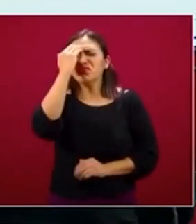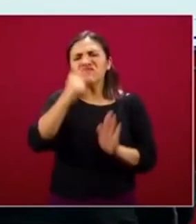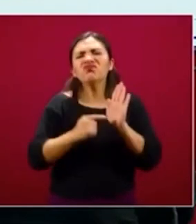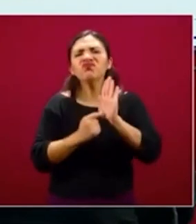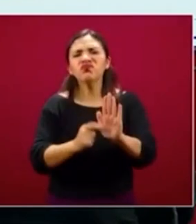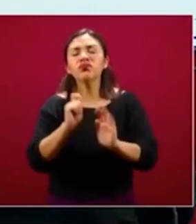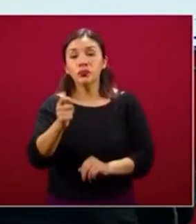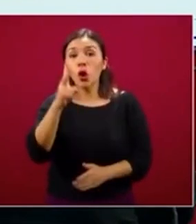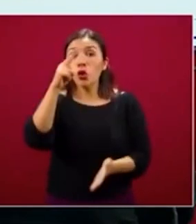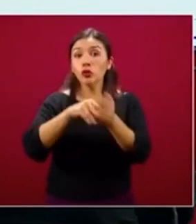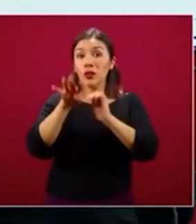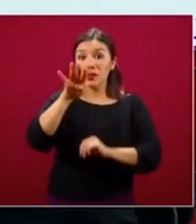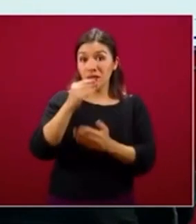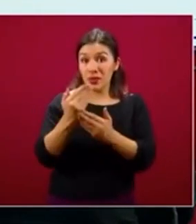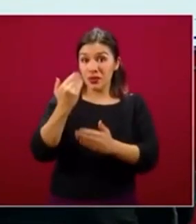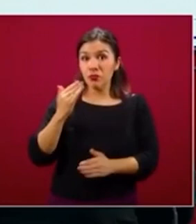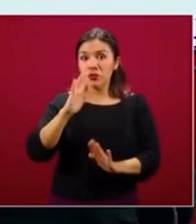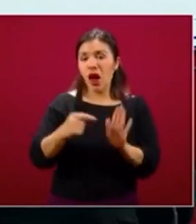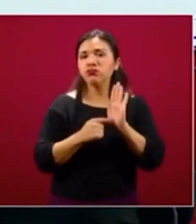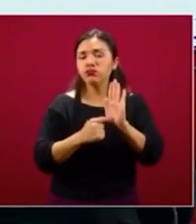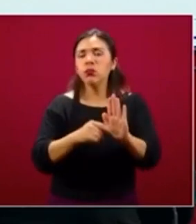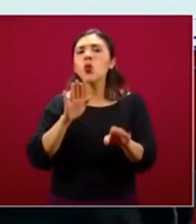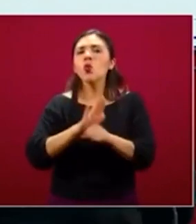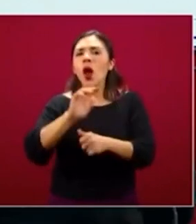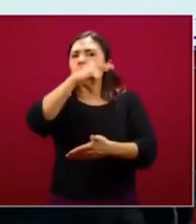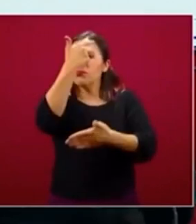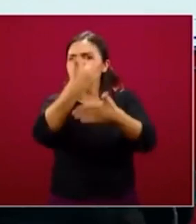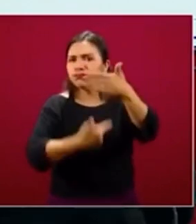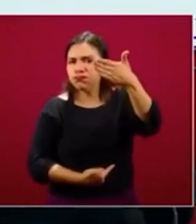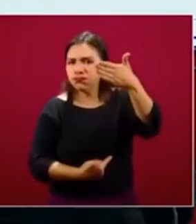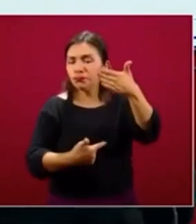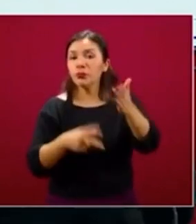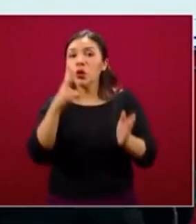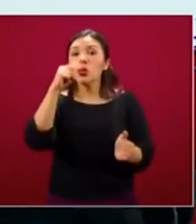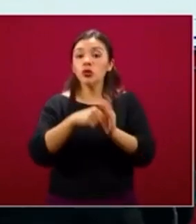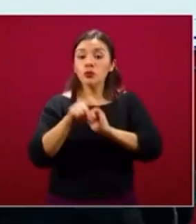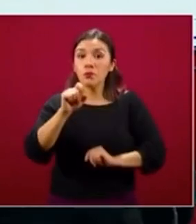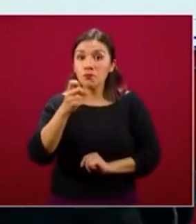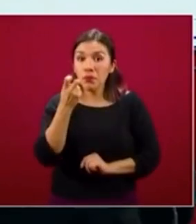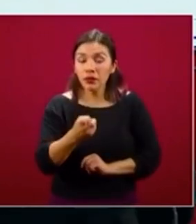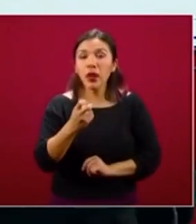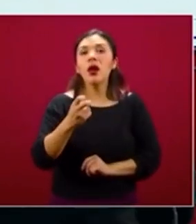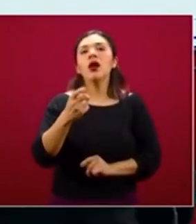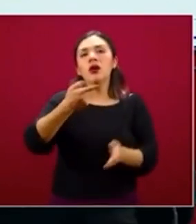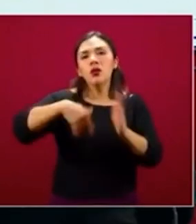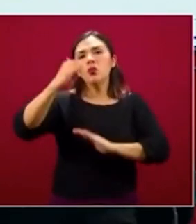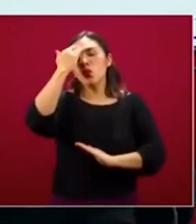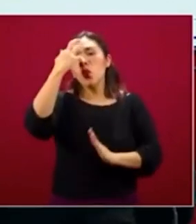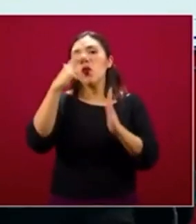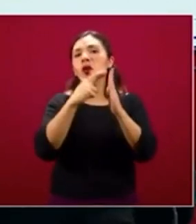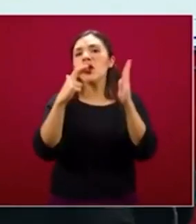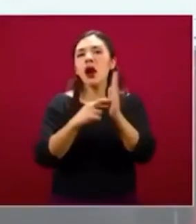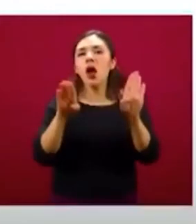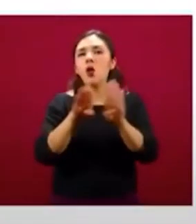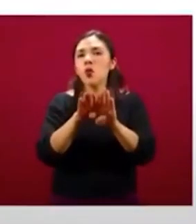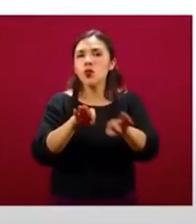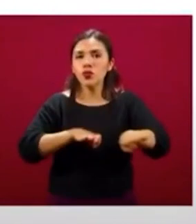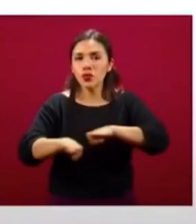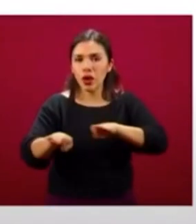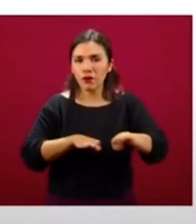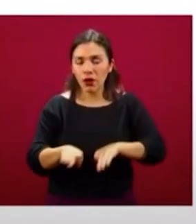En el 2019 se dio a conocer sus lineamientos, en 2020 se da a conocer las reglas de operación.